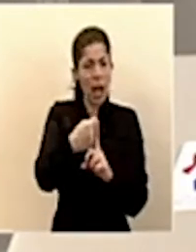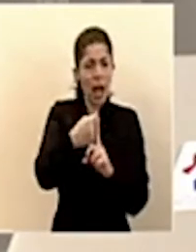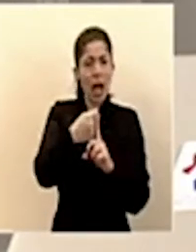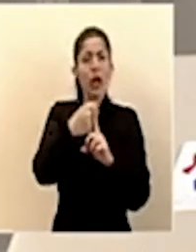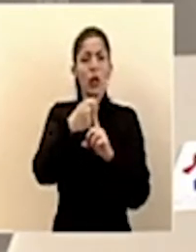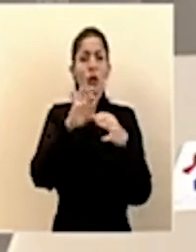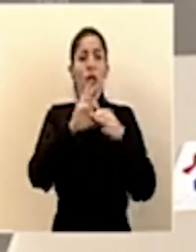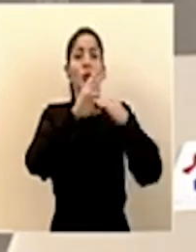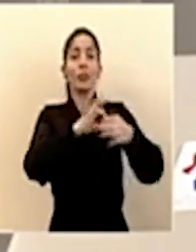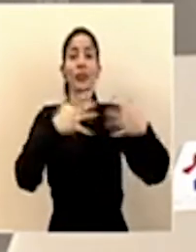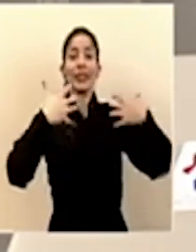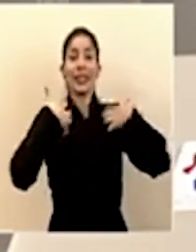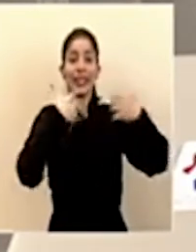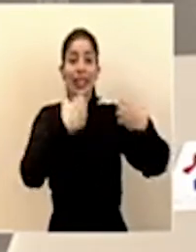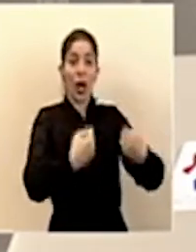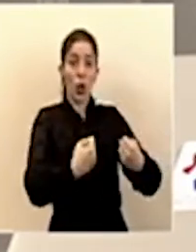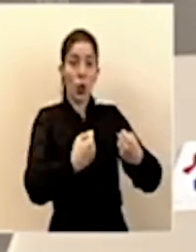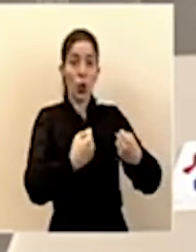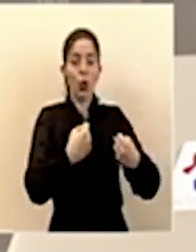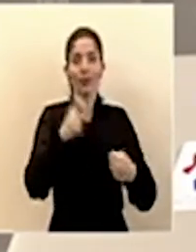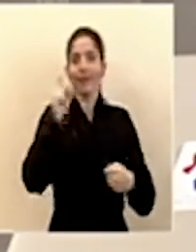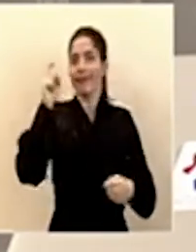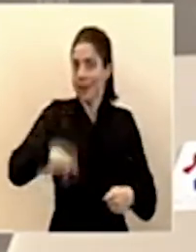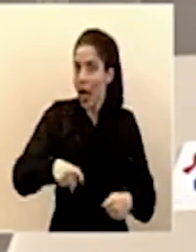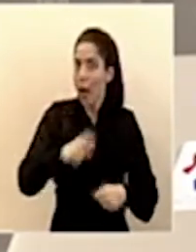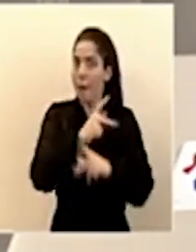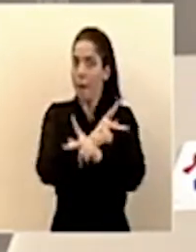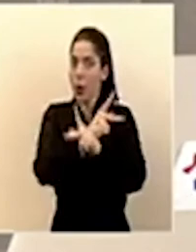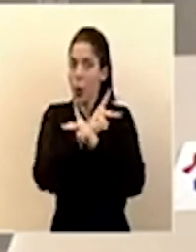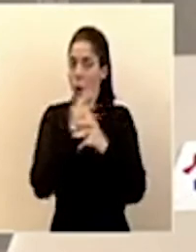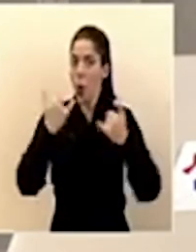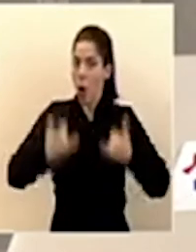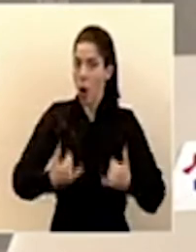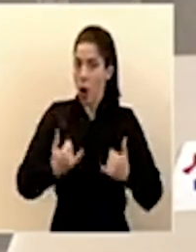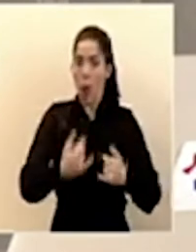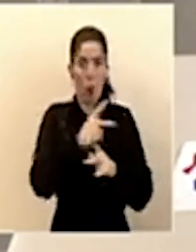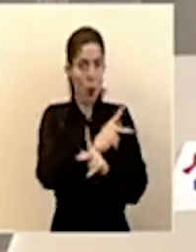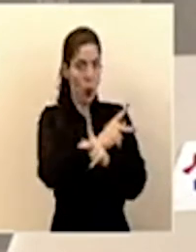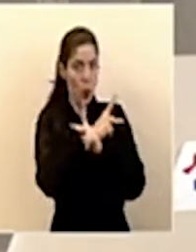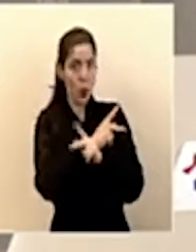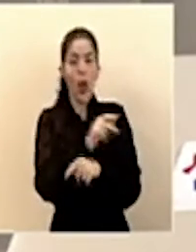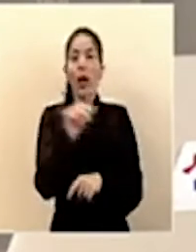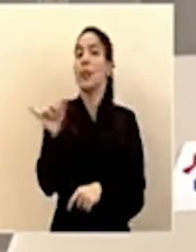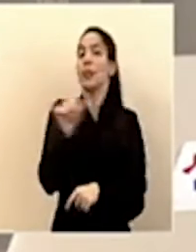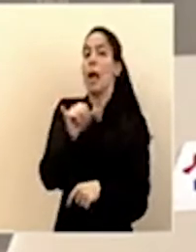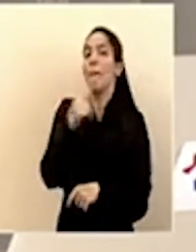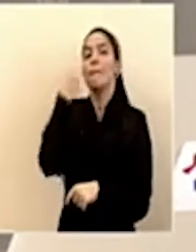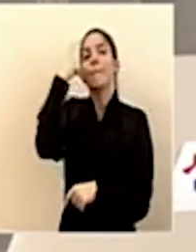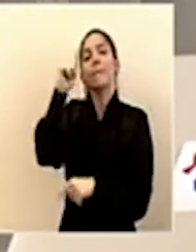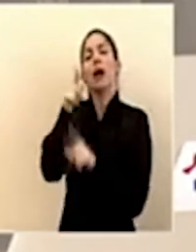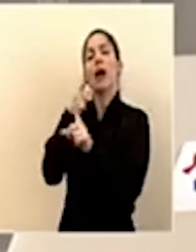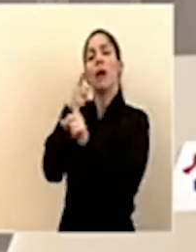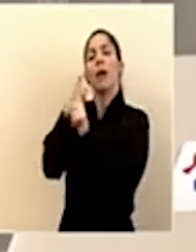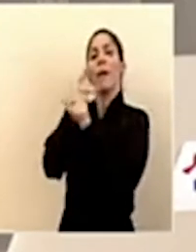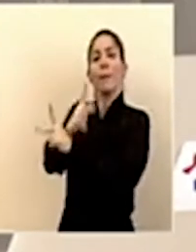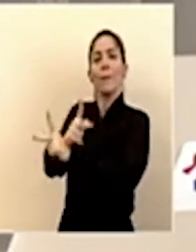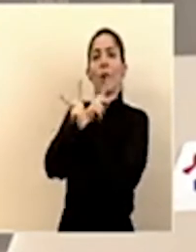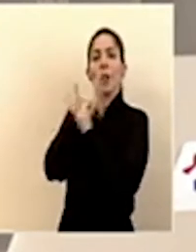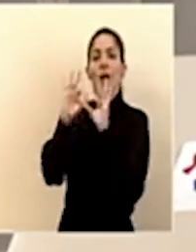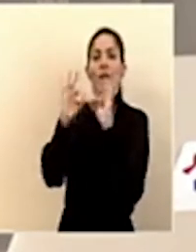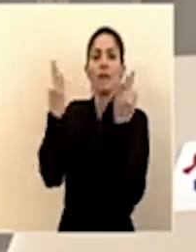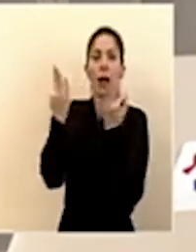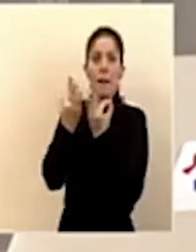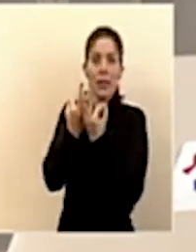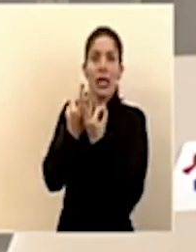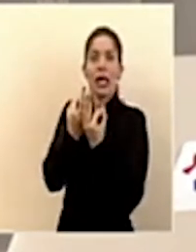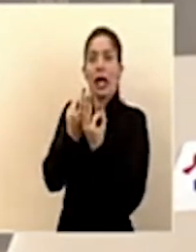de vista de la salud que tenemos que proteger y lo estamos haciendo, como para proteger a las familias que ven